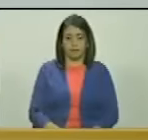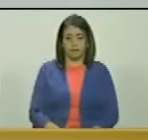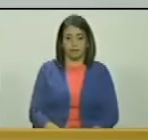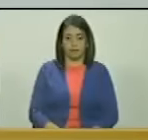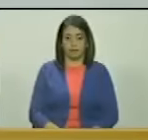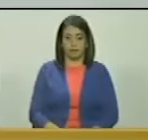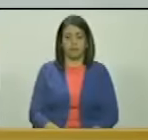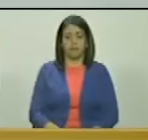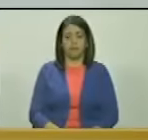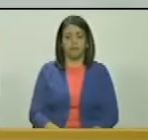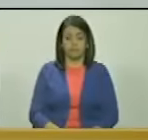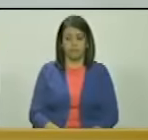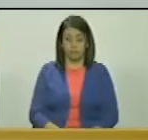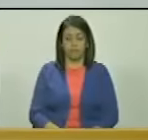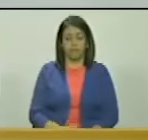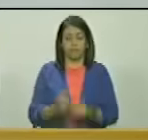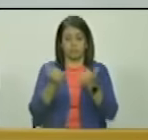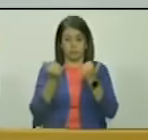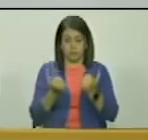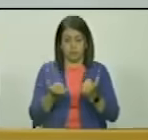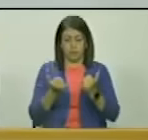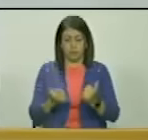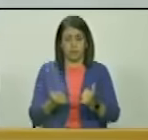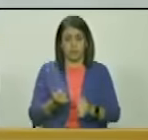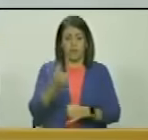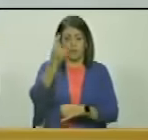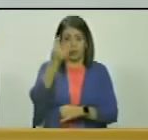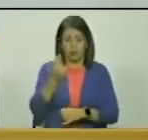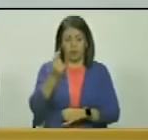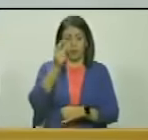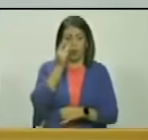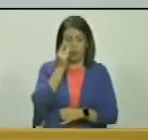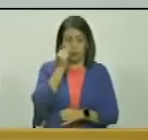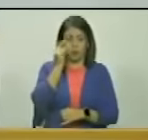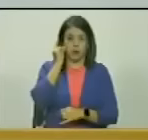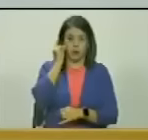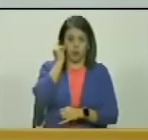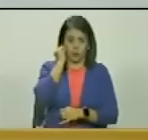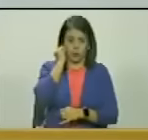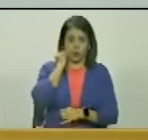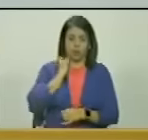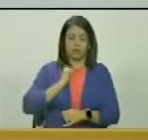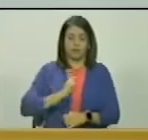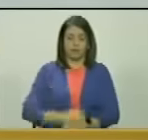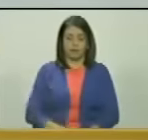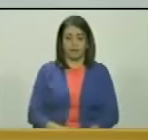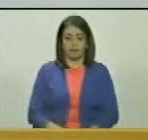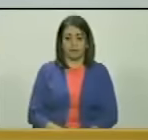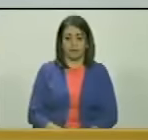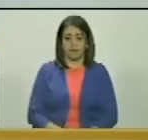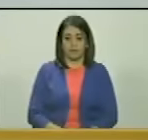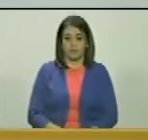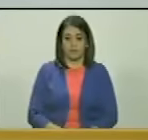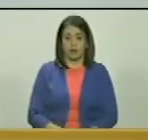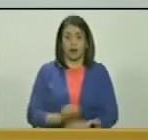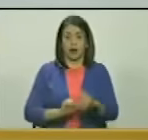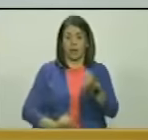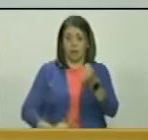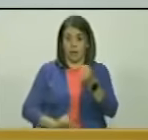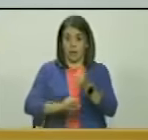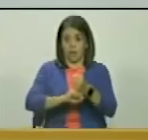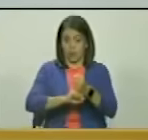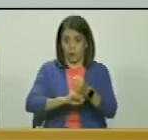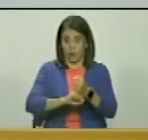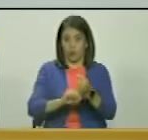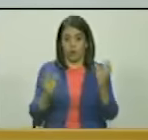en consideración las honorables diputadas y los honorables diputados que estén